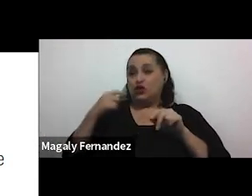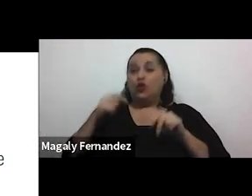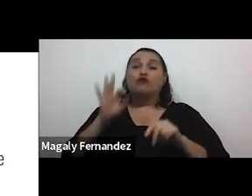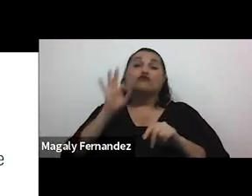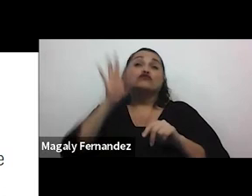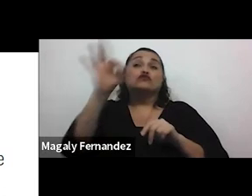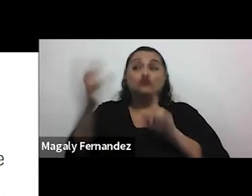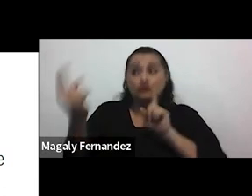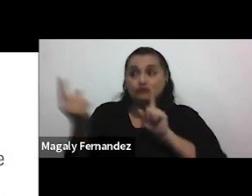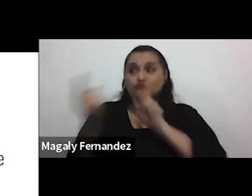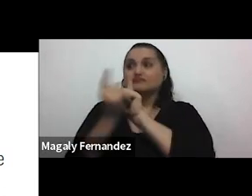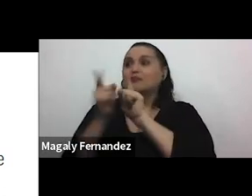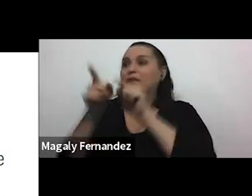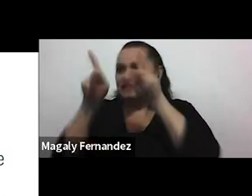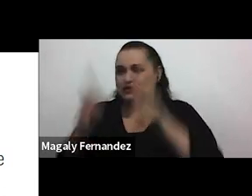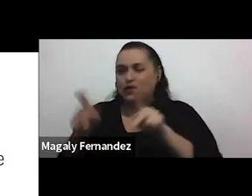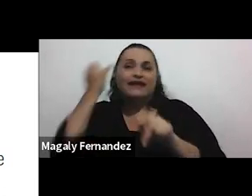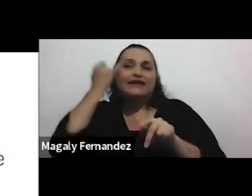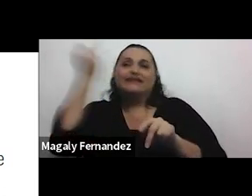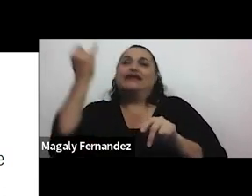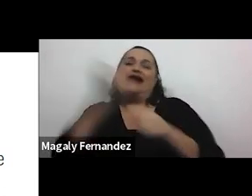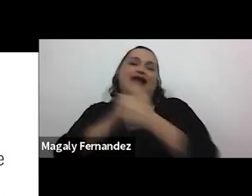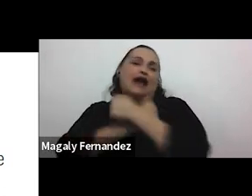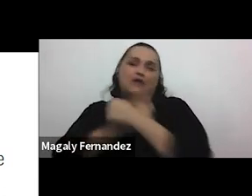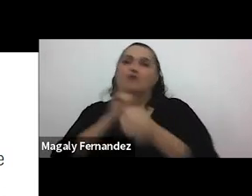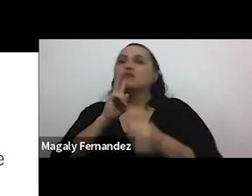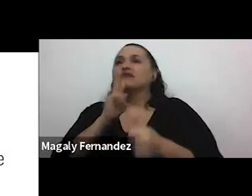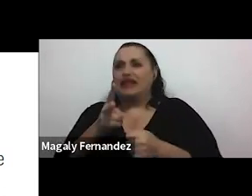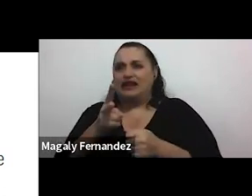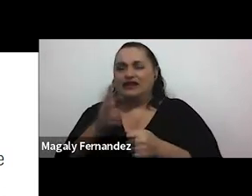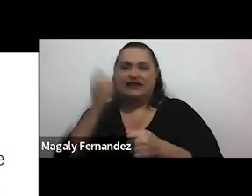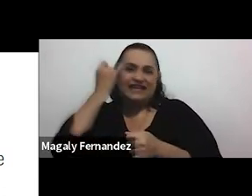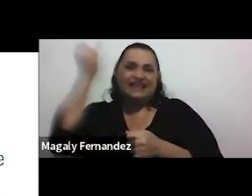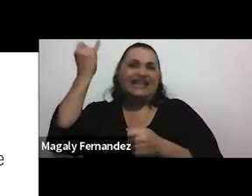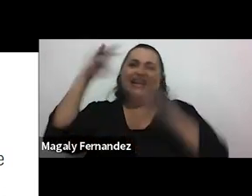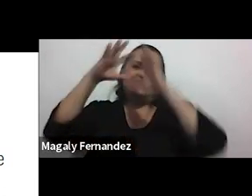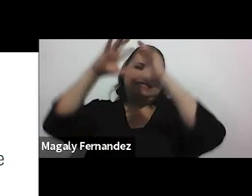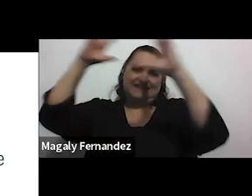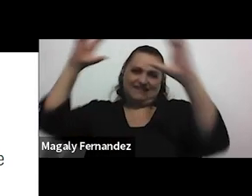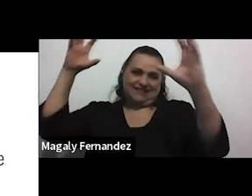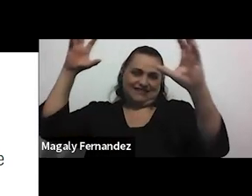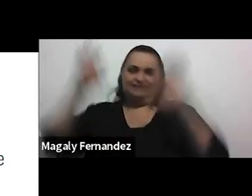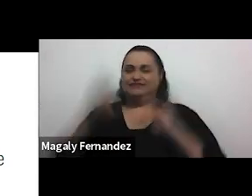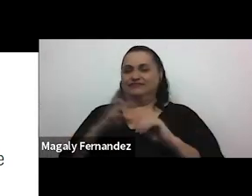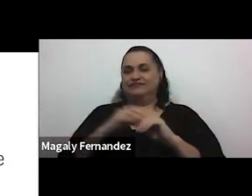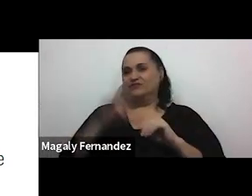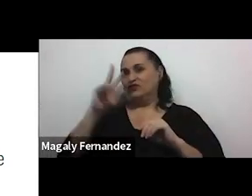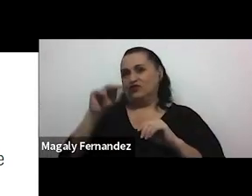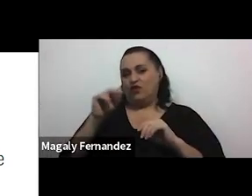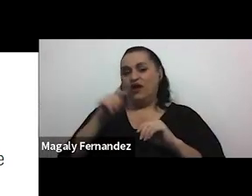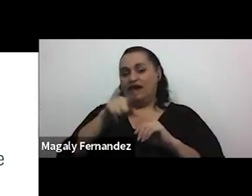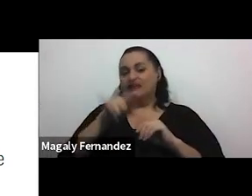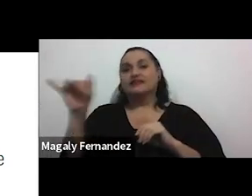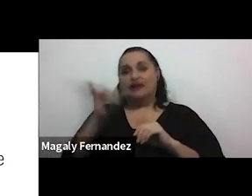ese otro o esa otra que es mi amor verdadero desde una idealización bueno acá un poco igual